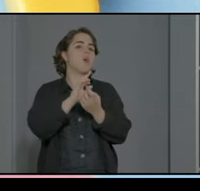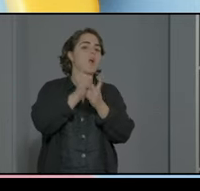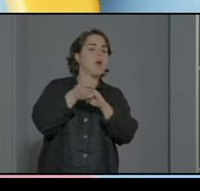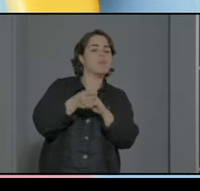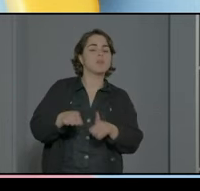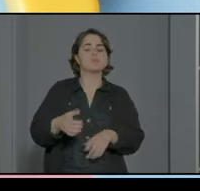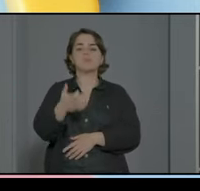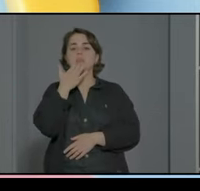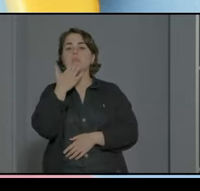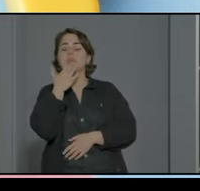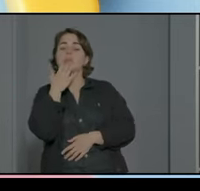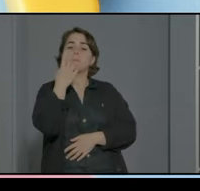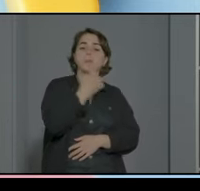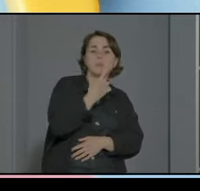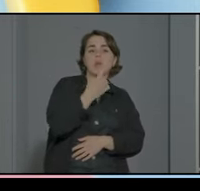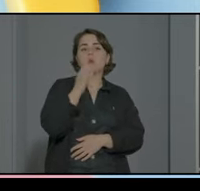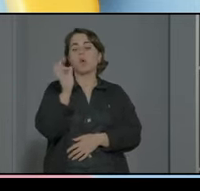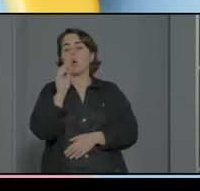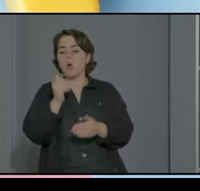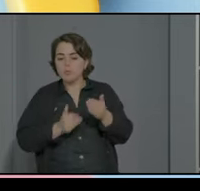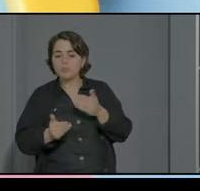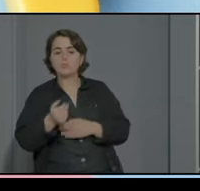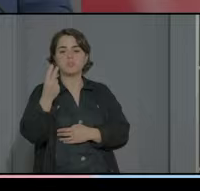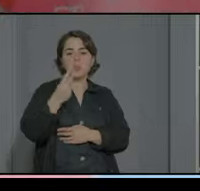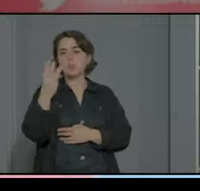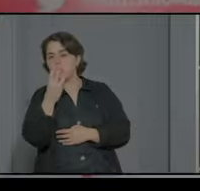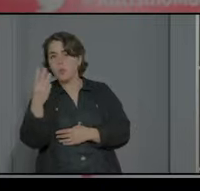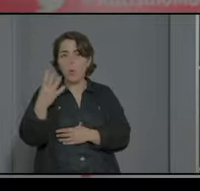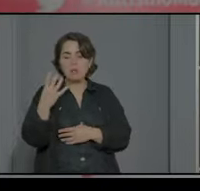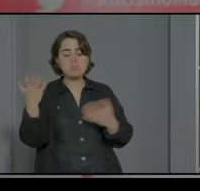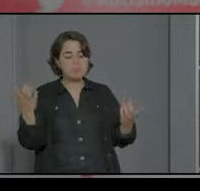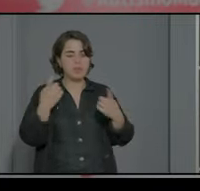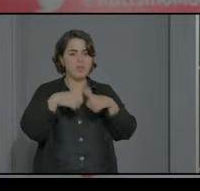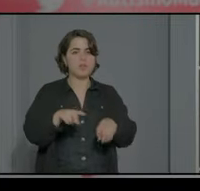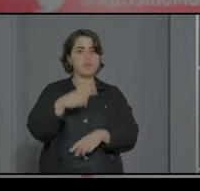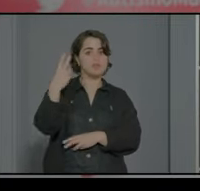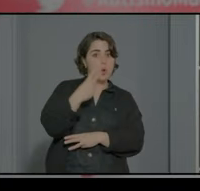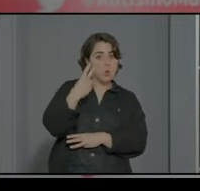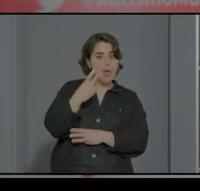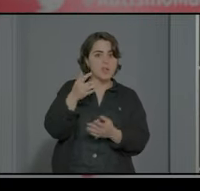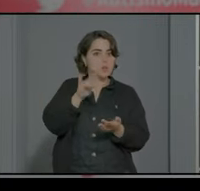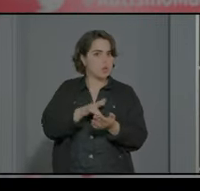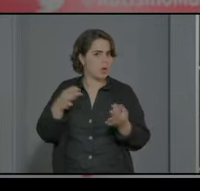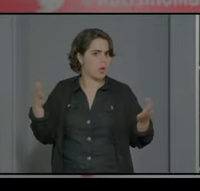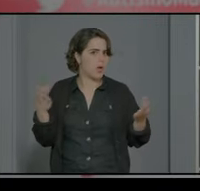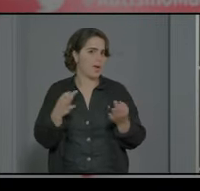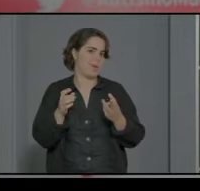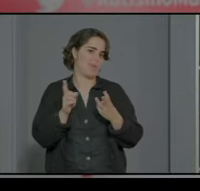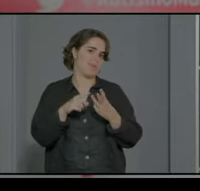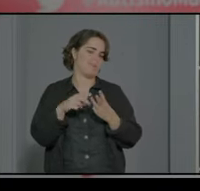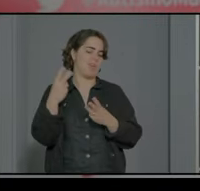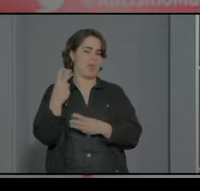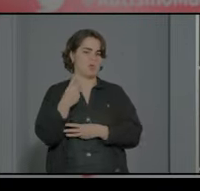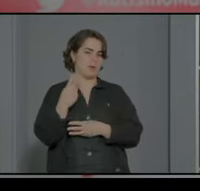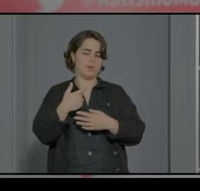en primero que más adelante ¿no era? claro ¿y qué ocurre en secundaria? bueno es que secundaria es otra cosa